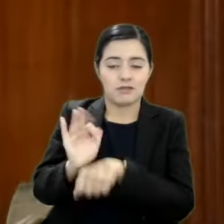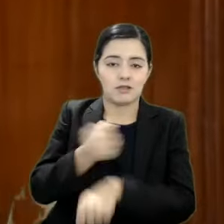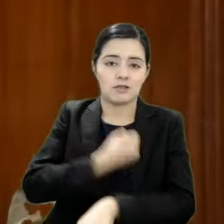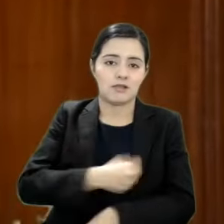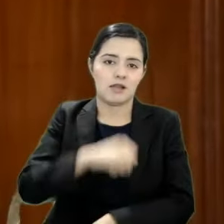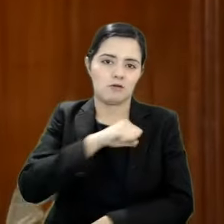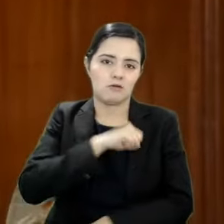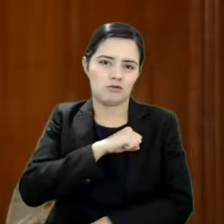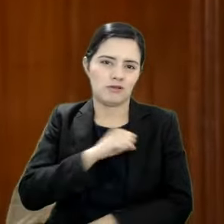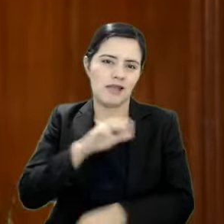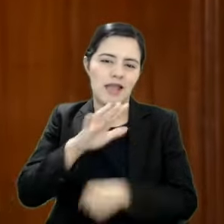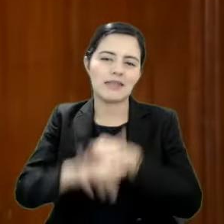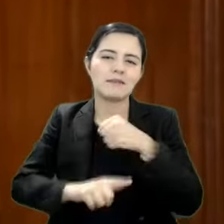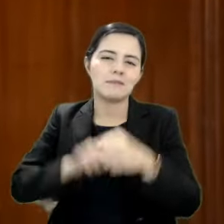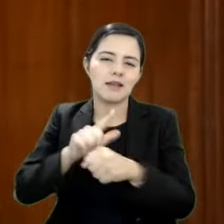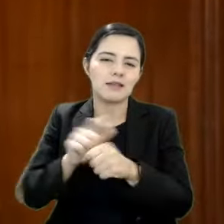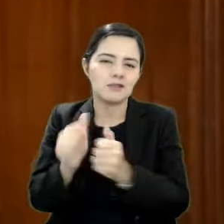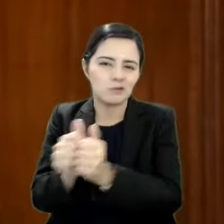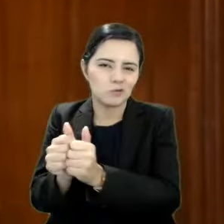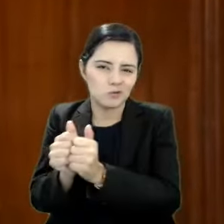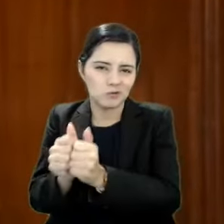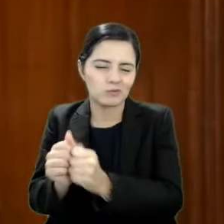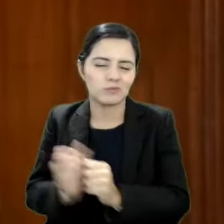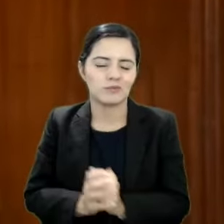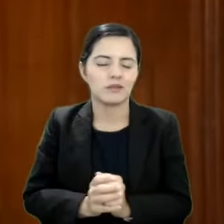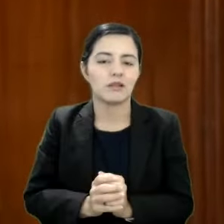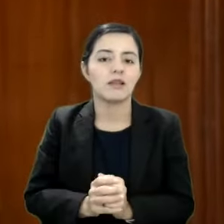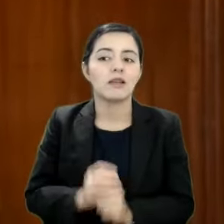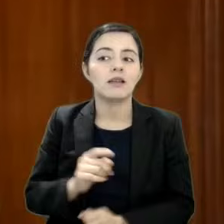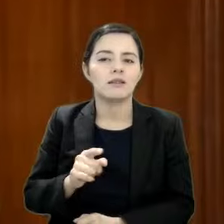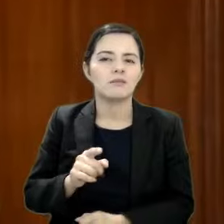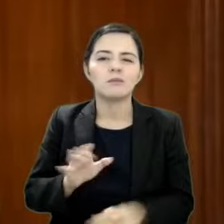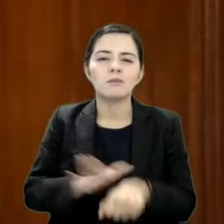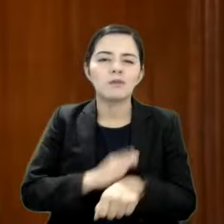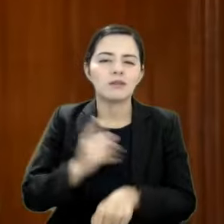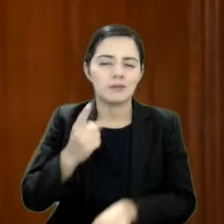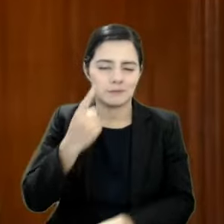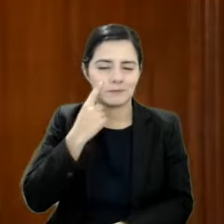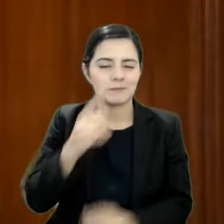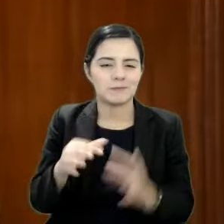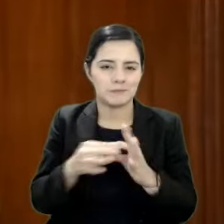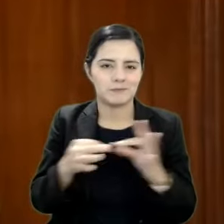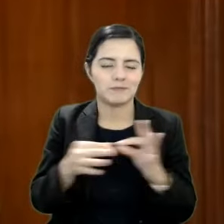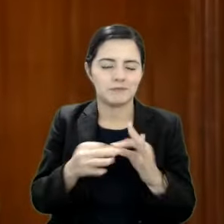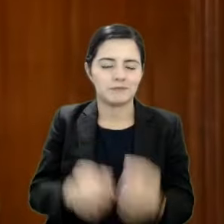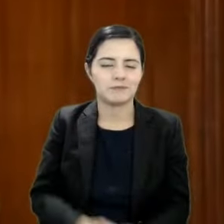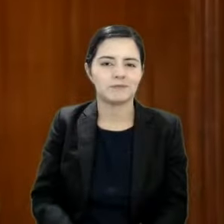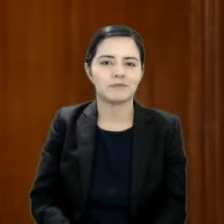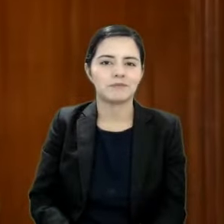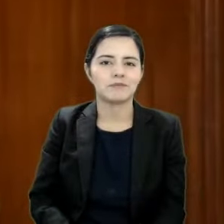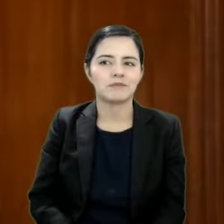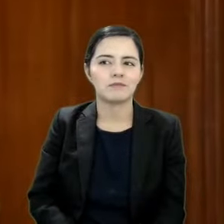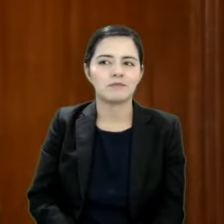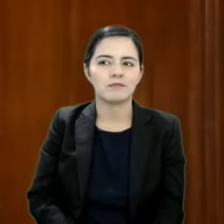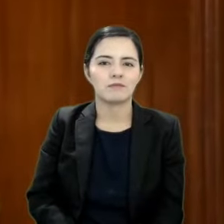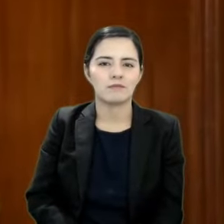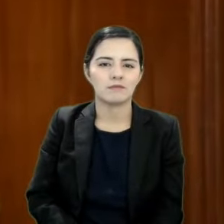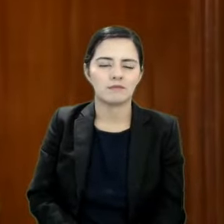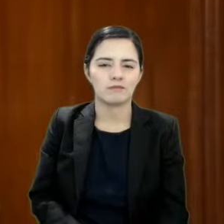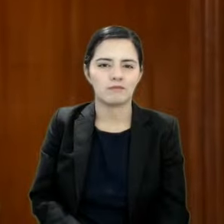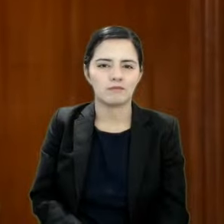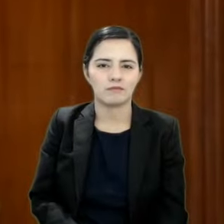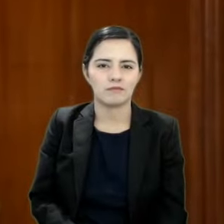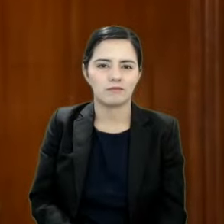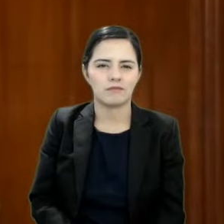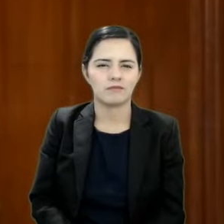compañía, al tenor de lo siguiente. Tener un animal en tu vida no